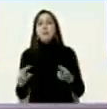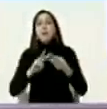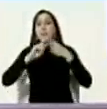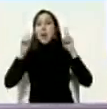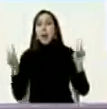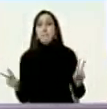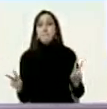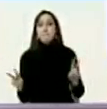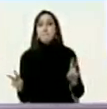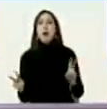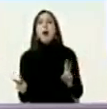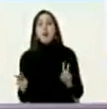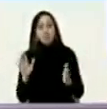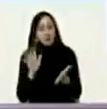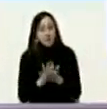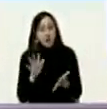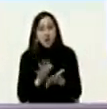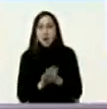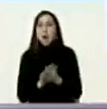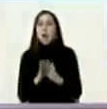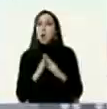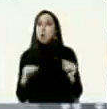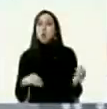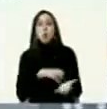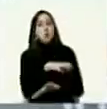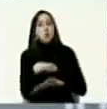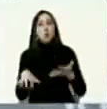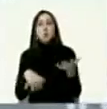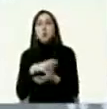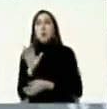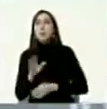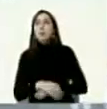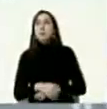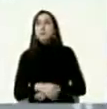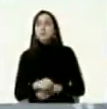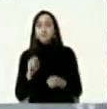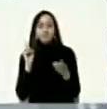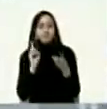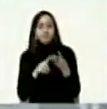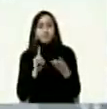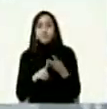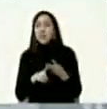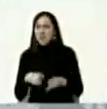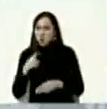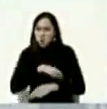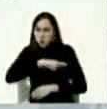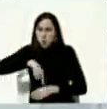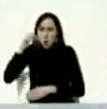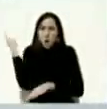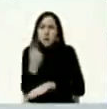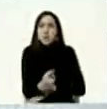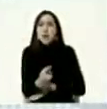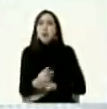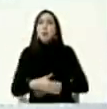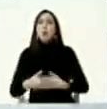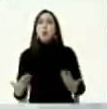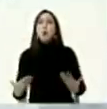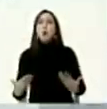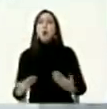a cesar en la violencia tercer punto que exigimos y que está aquí